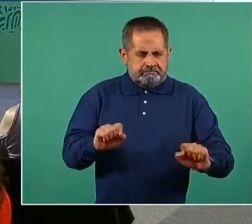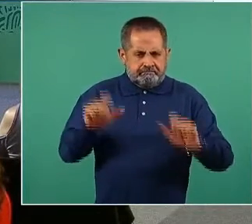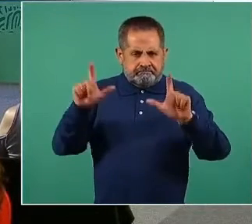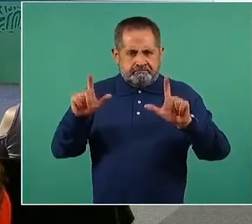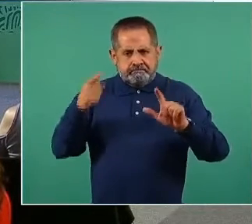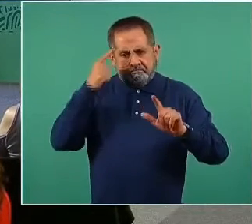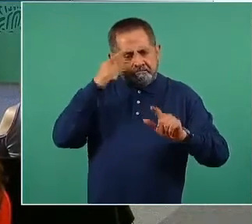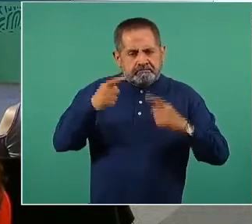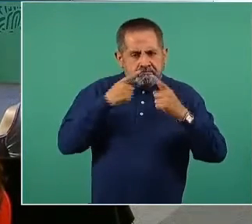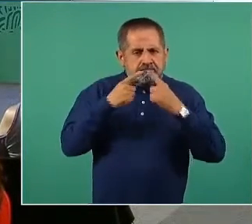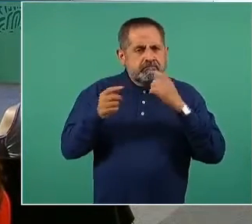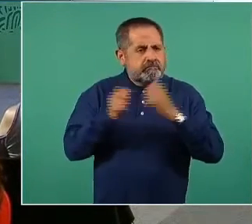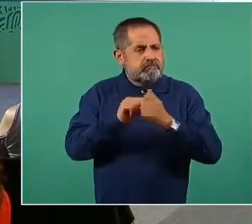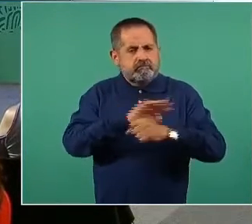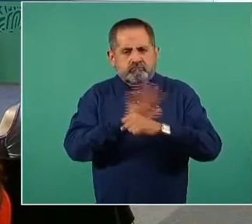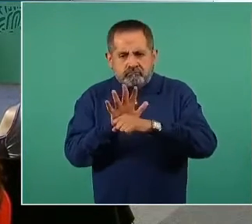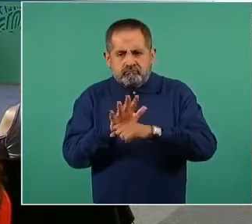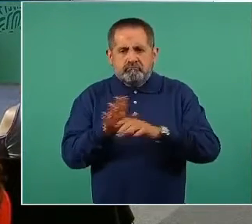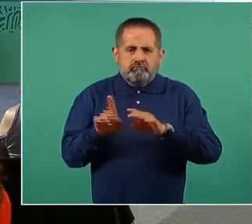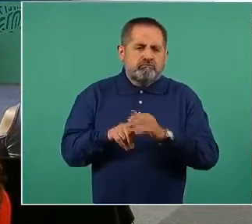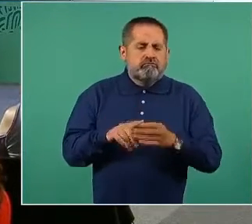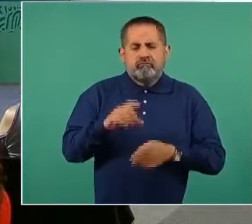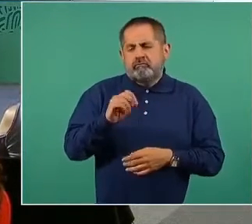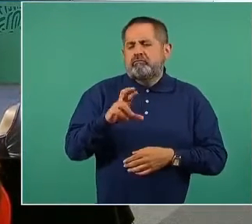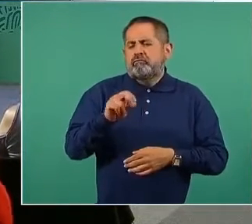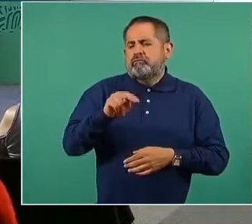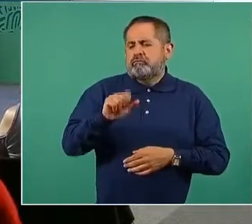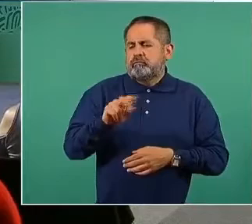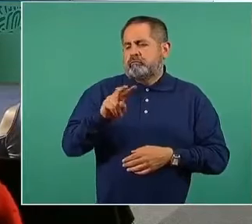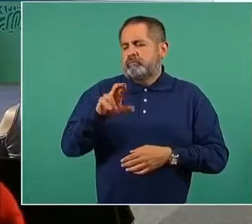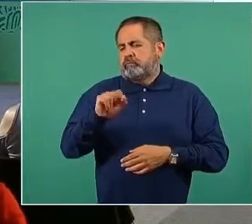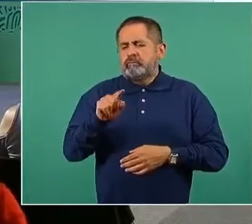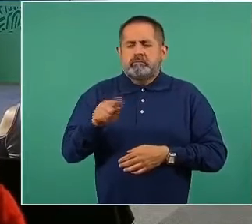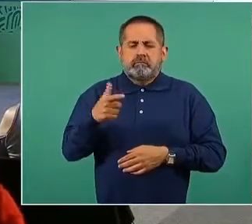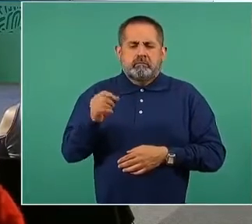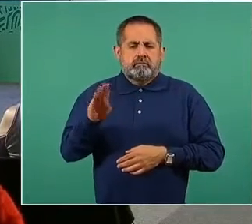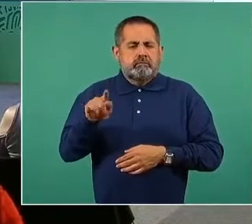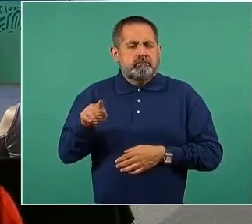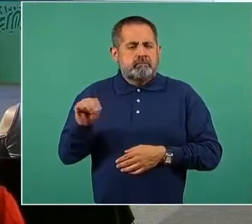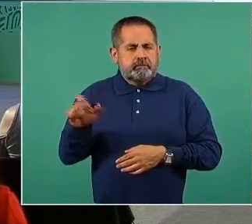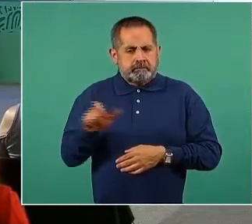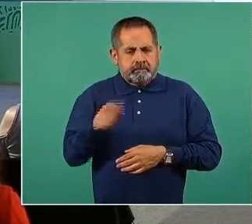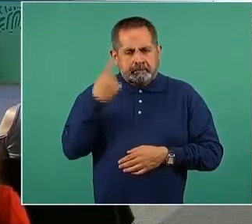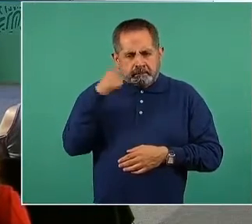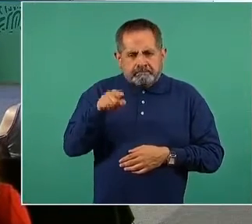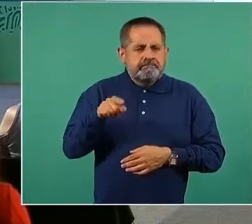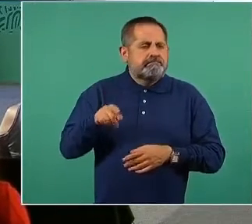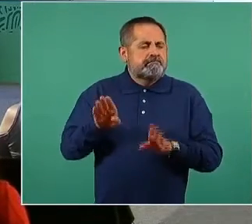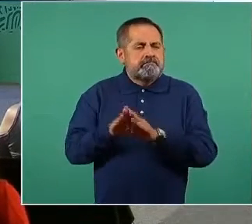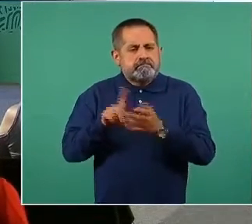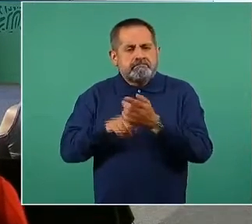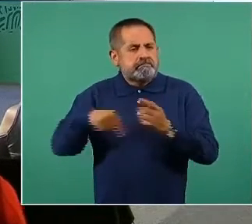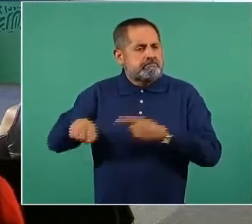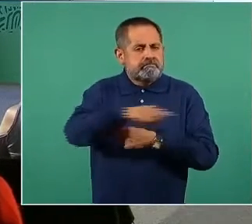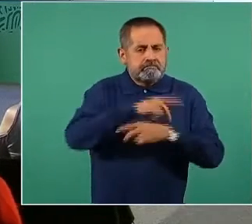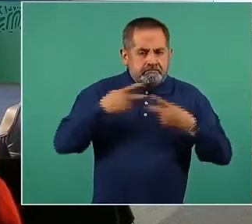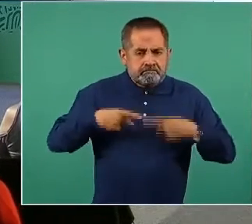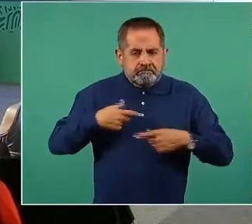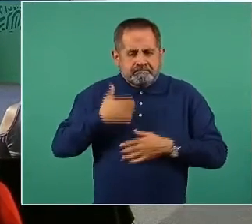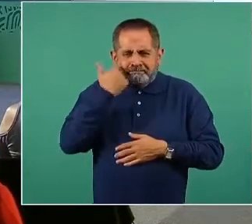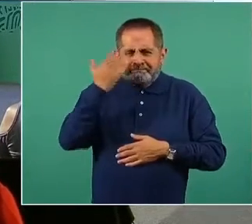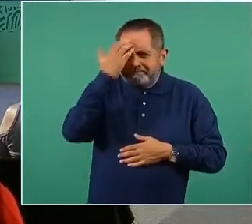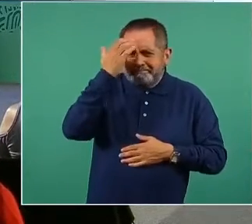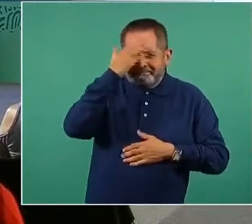vacunación contra la covid-19, coronavirus.gov.mx para los aspectos, para las personas que quieran seguir